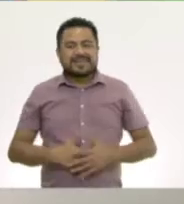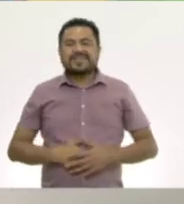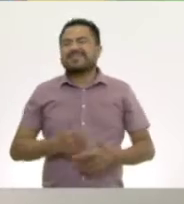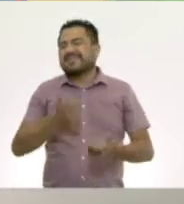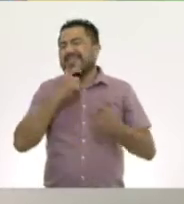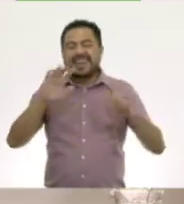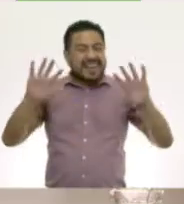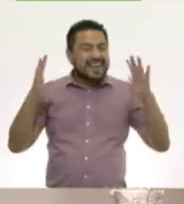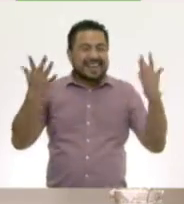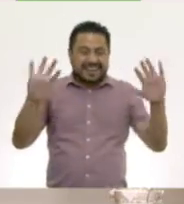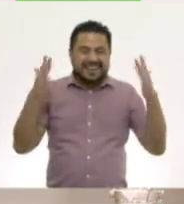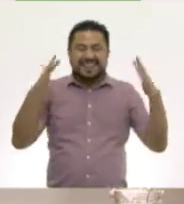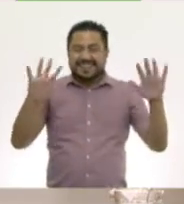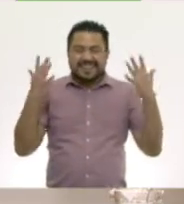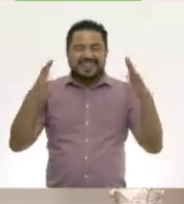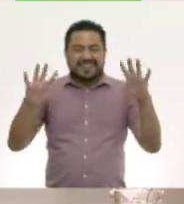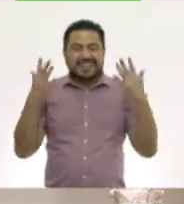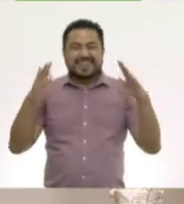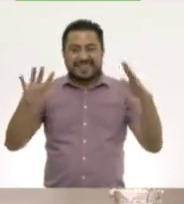¡Bravo!